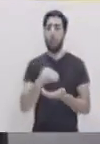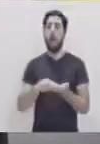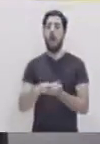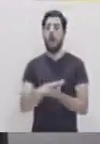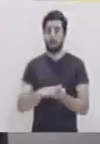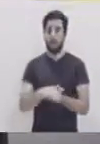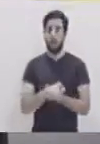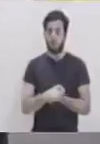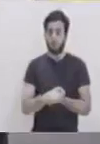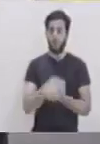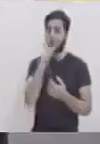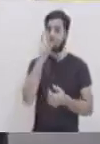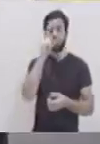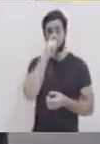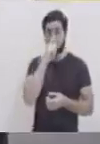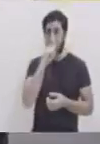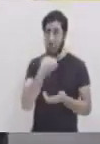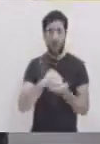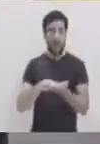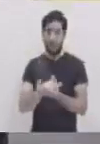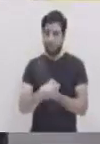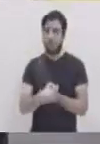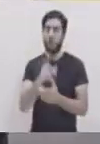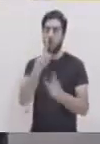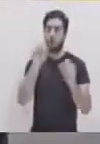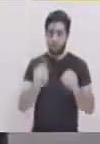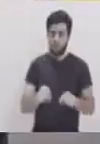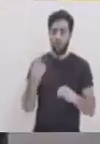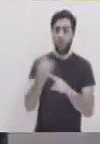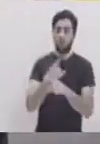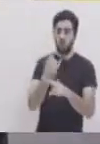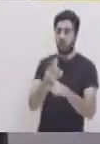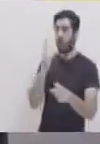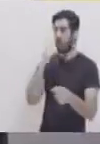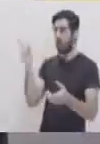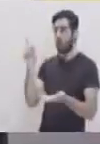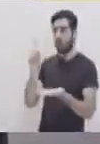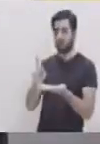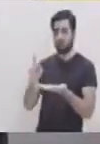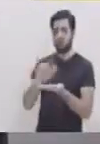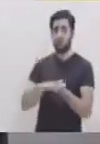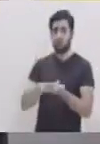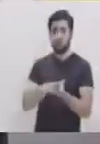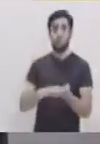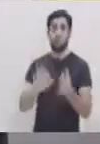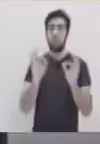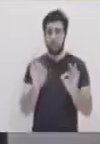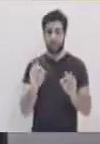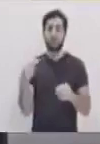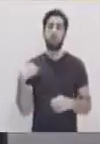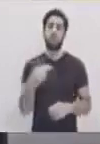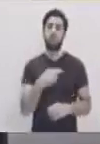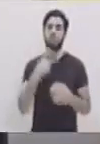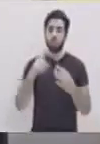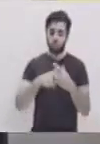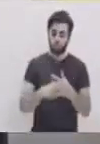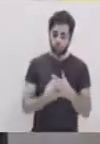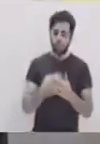agua y jabón y si no posees estos materiales a la mano, puedes utilizar un gel antibacterial.